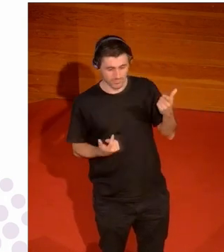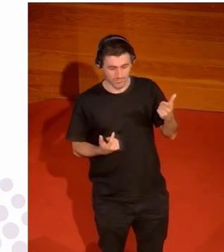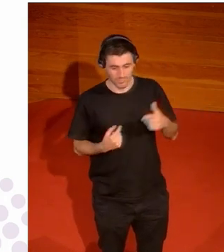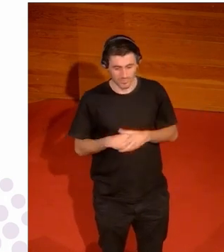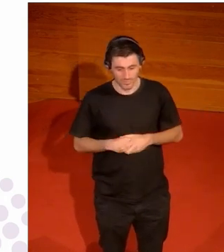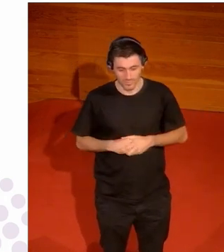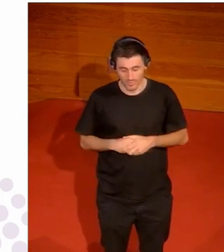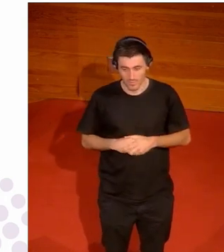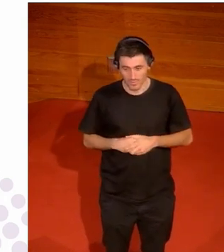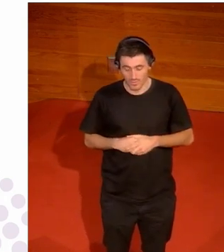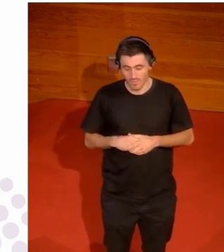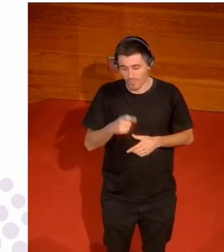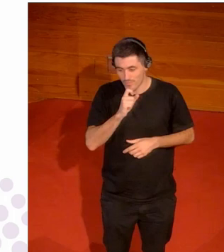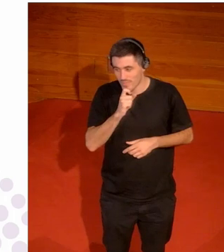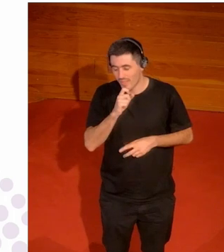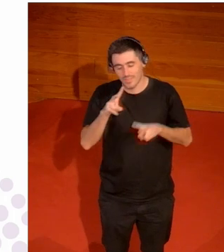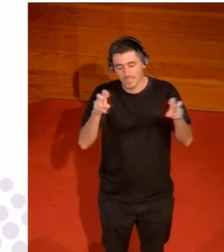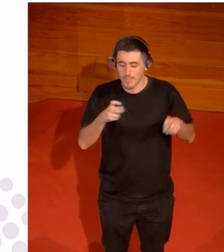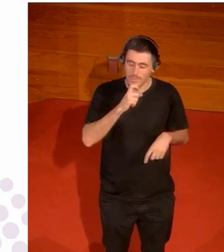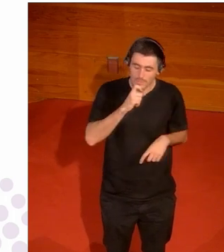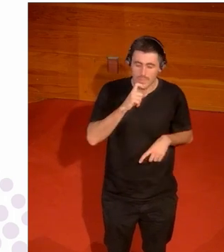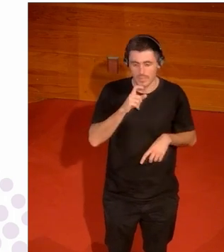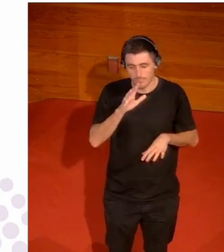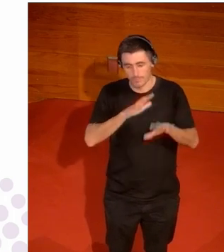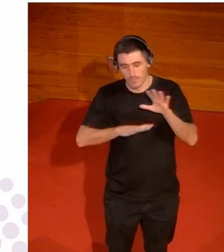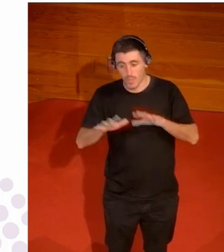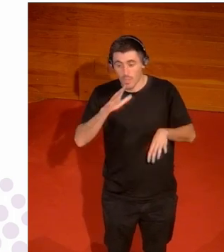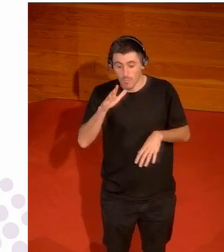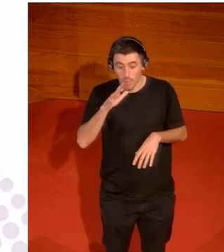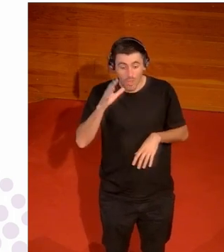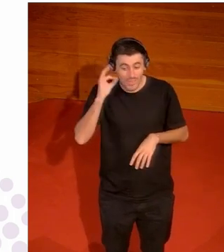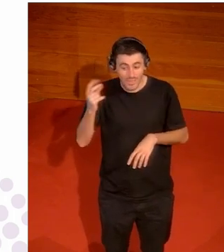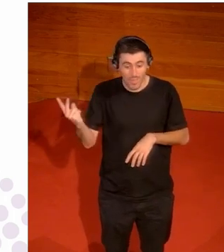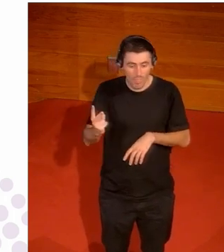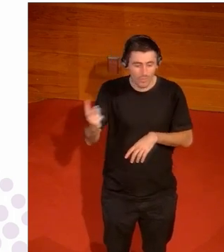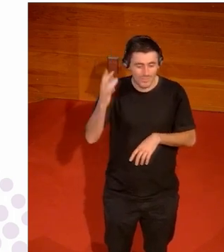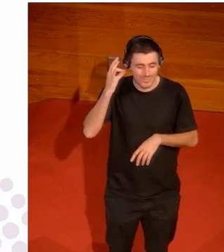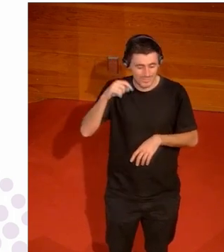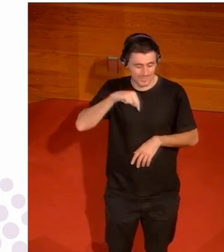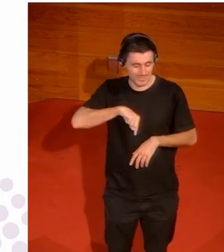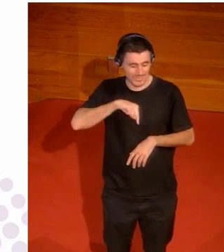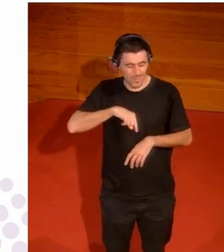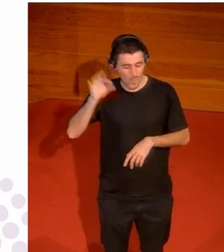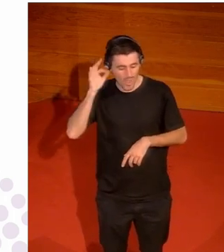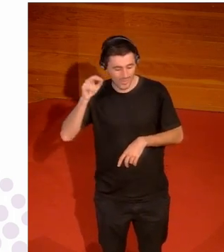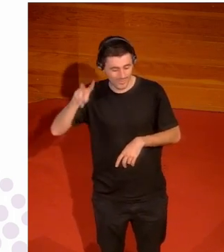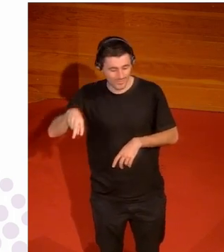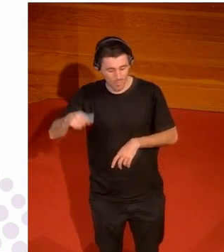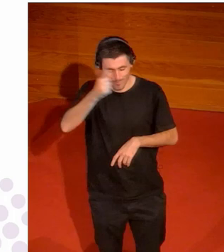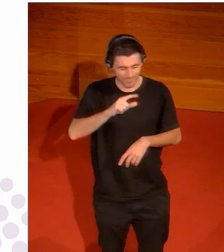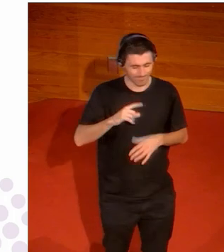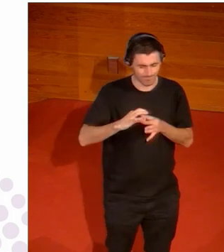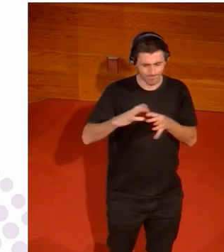estadounidenses es complicado es muy complicado porque ellas no se sienten hombres ellas se sienten mujeres y tienen derecho a participar